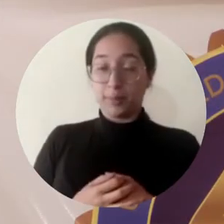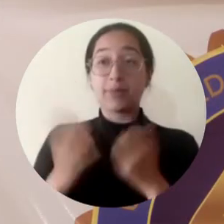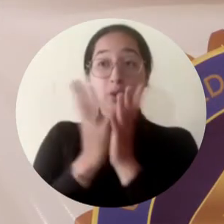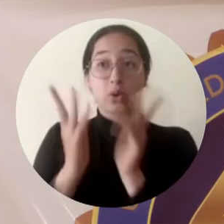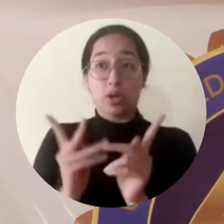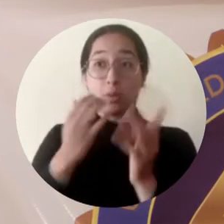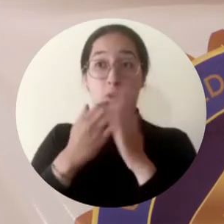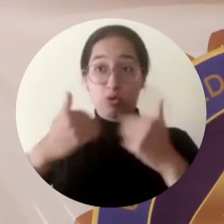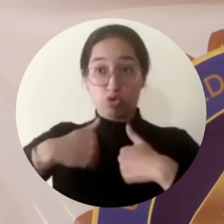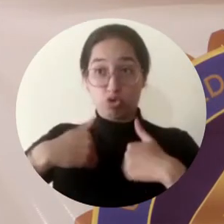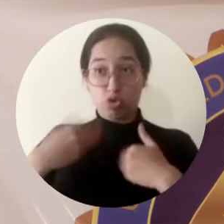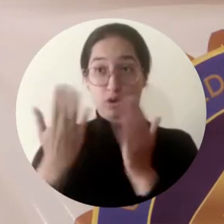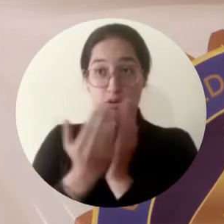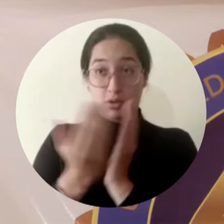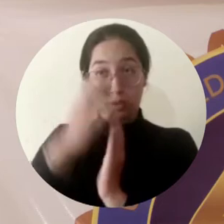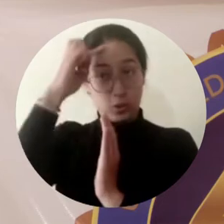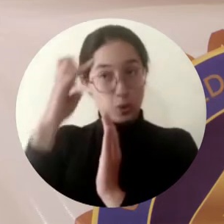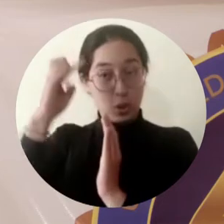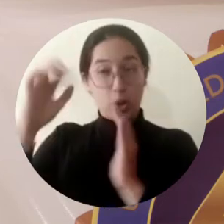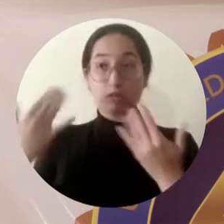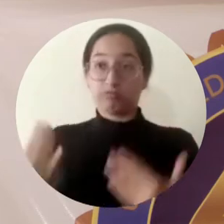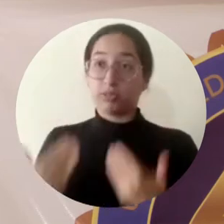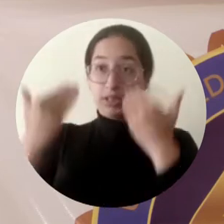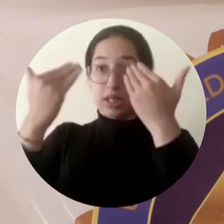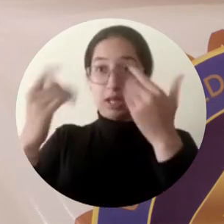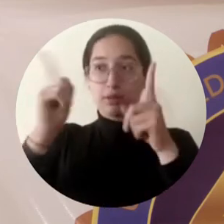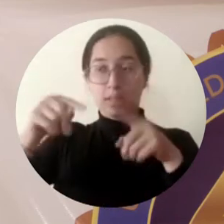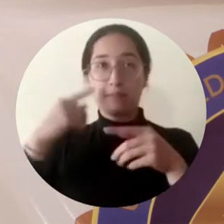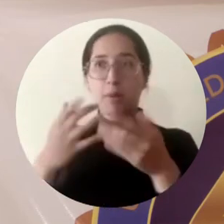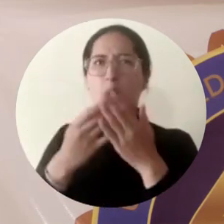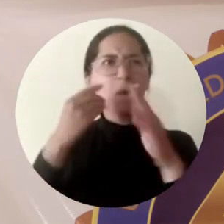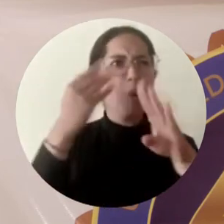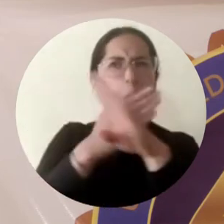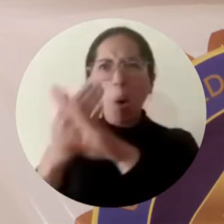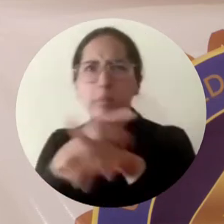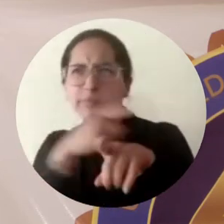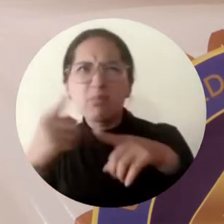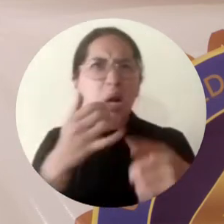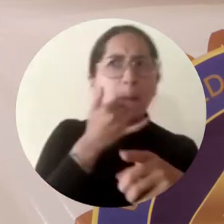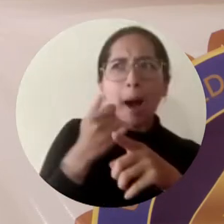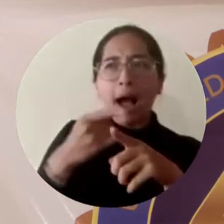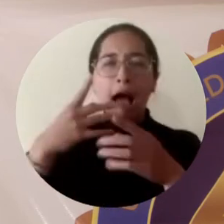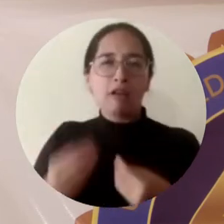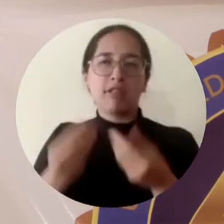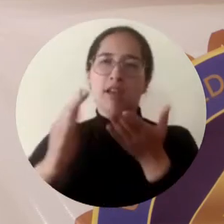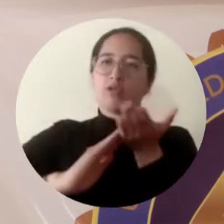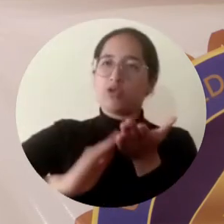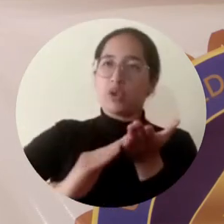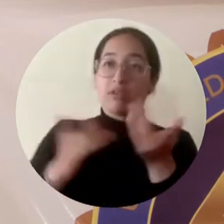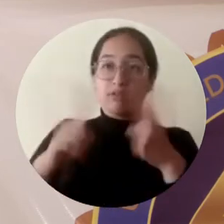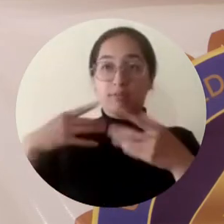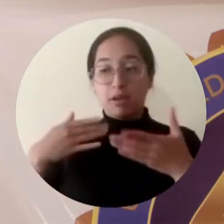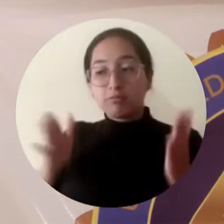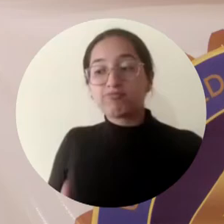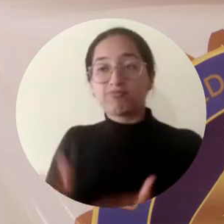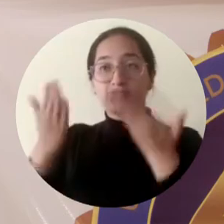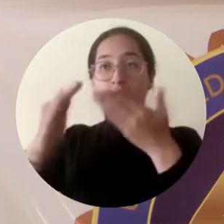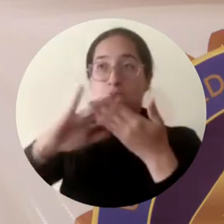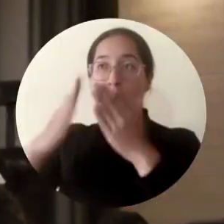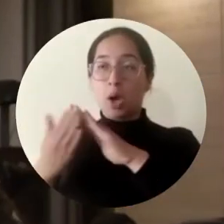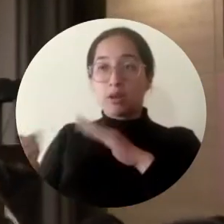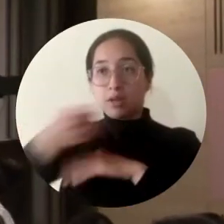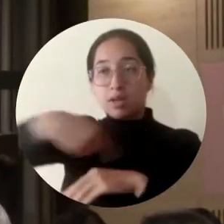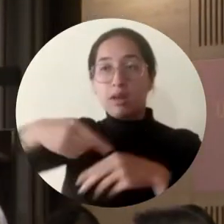como yo de pregrado aborden dichas problemáticas, presenten soluciones y además aporten a la